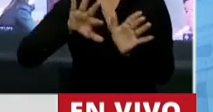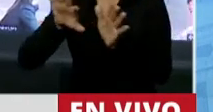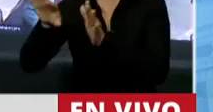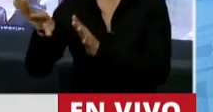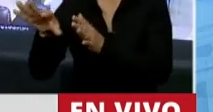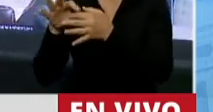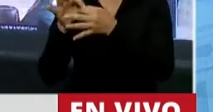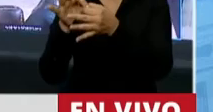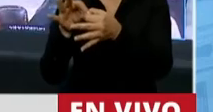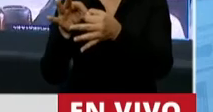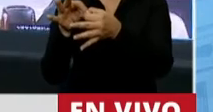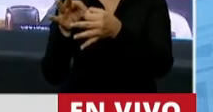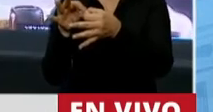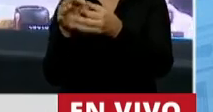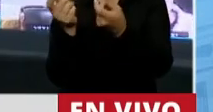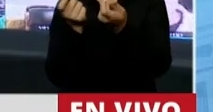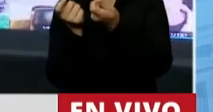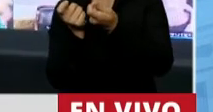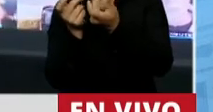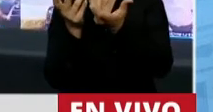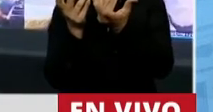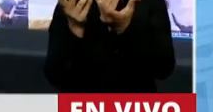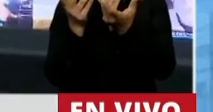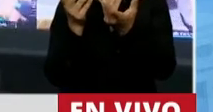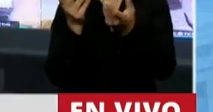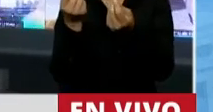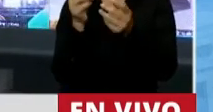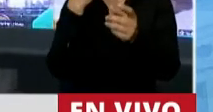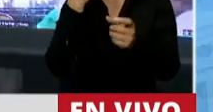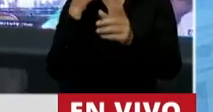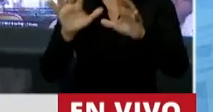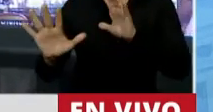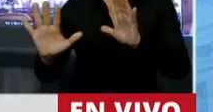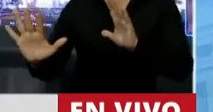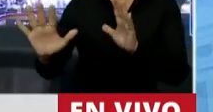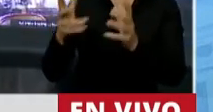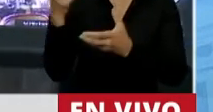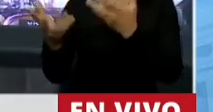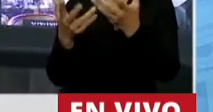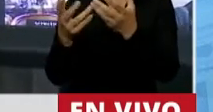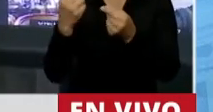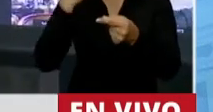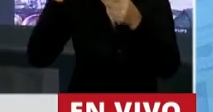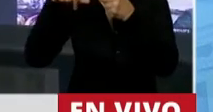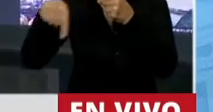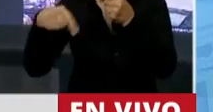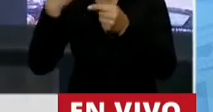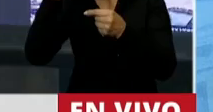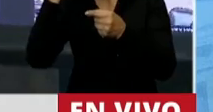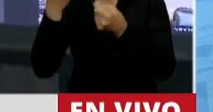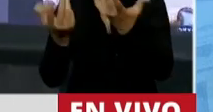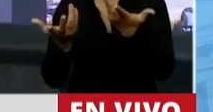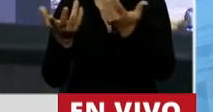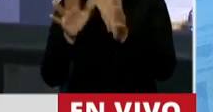el manejo de los incendios y las intenciones que hay atrás de estos incendios.